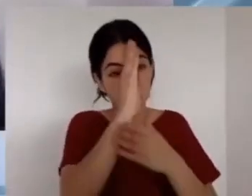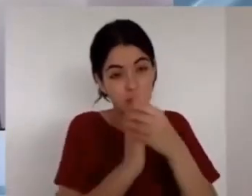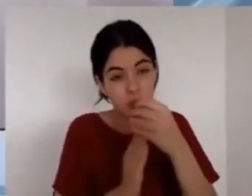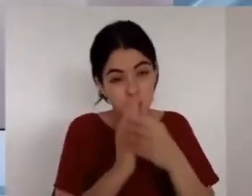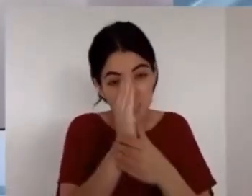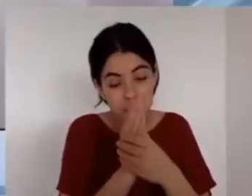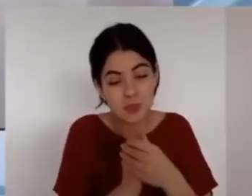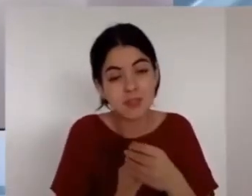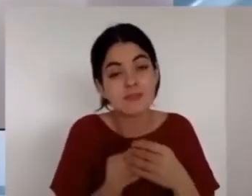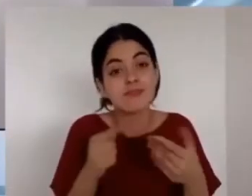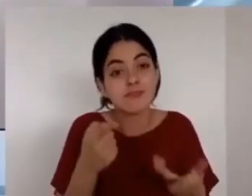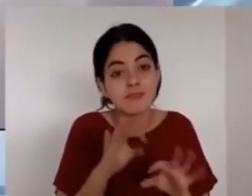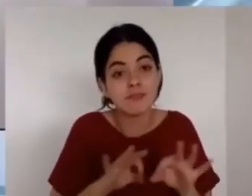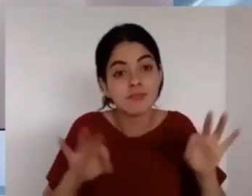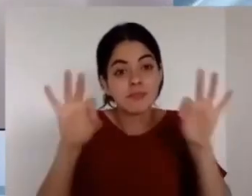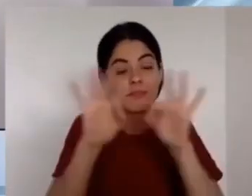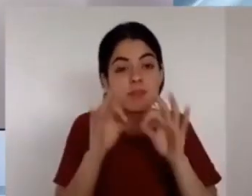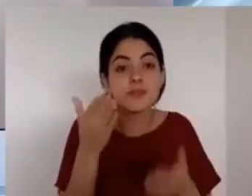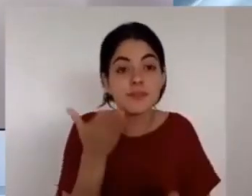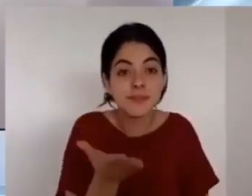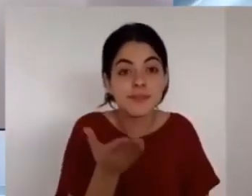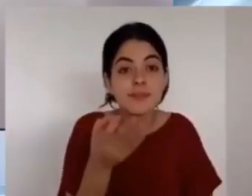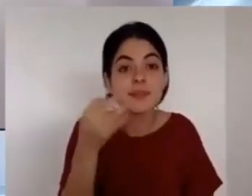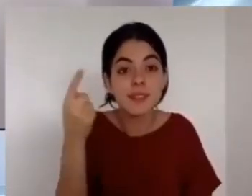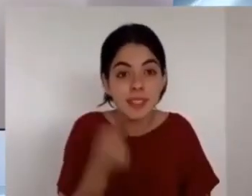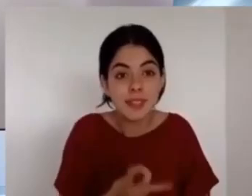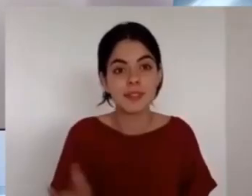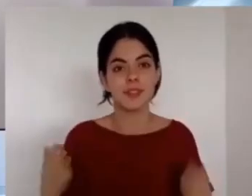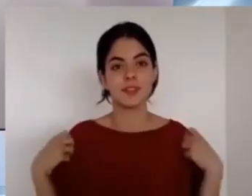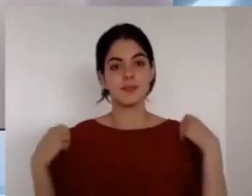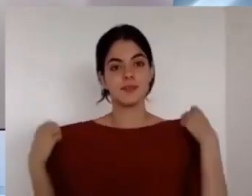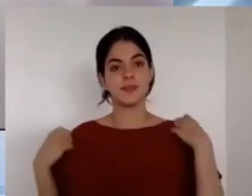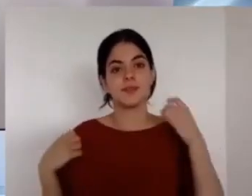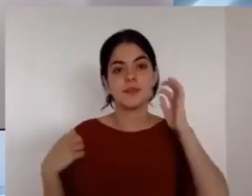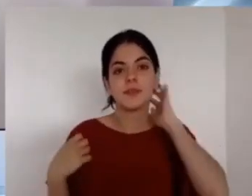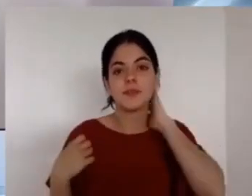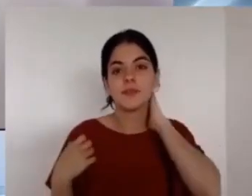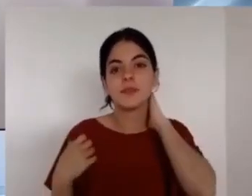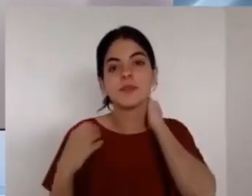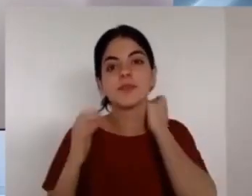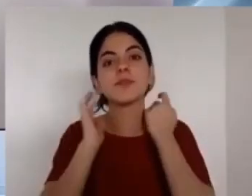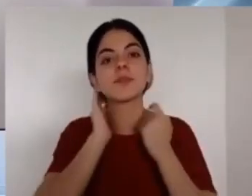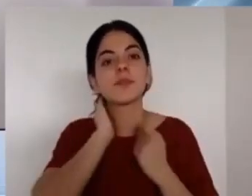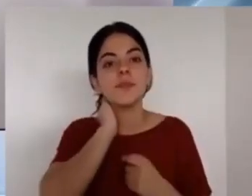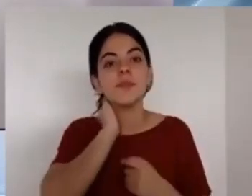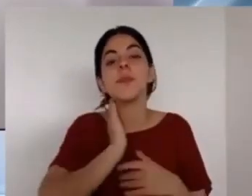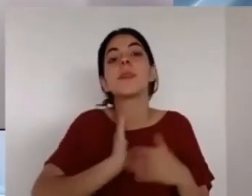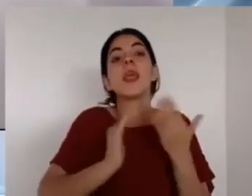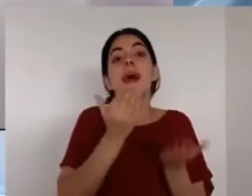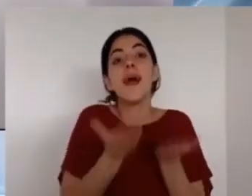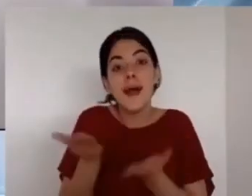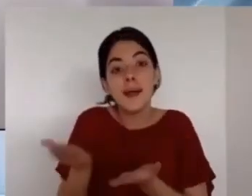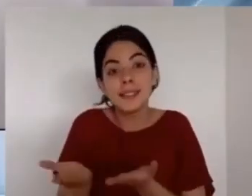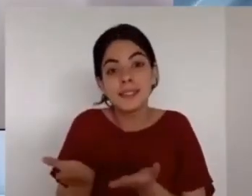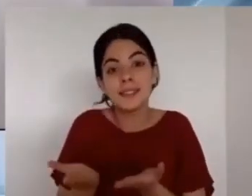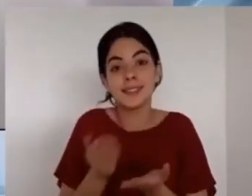sobre el Cristo de poder. Y hay un coro que dice el Cristo de poder, ese es mi Cristo.